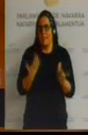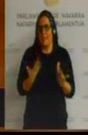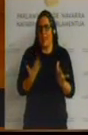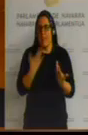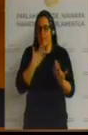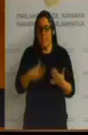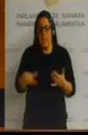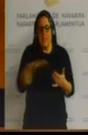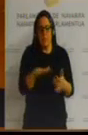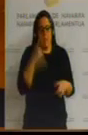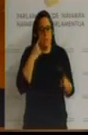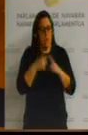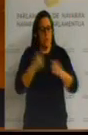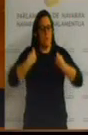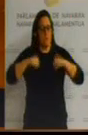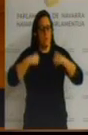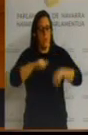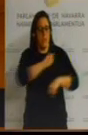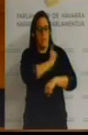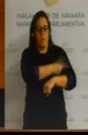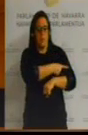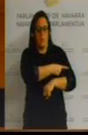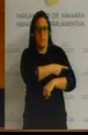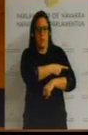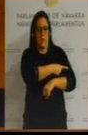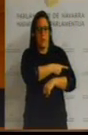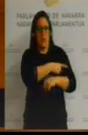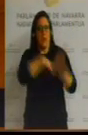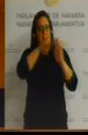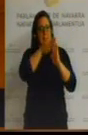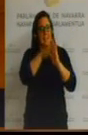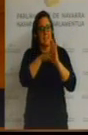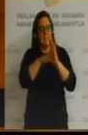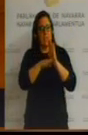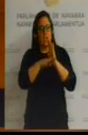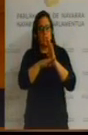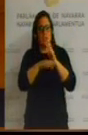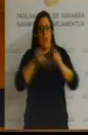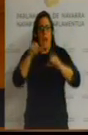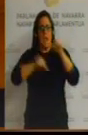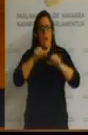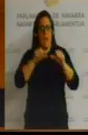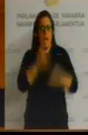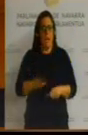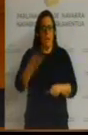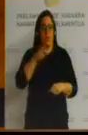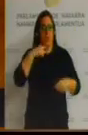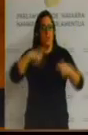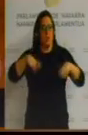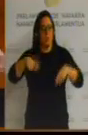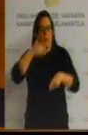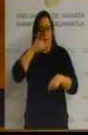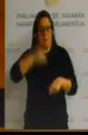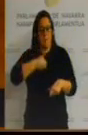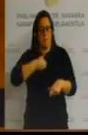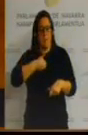espacios para la práctica deportiva sin considerar los requisitos que la Liga Nacional de Fútbol Sala pide para